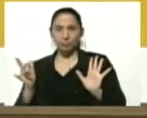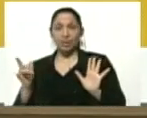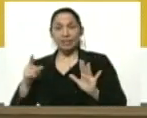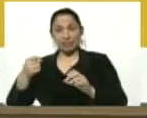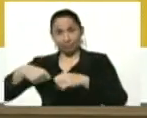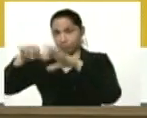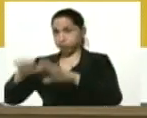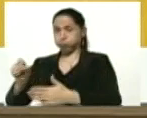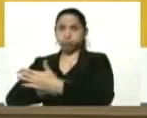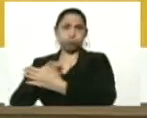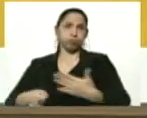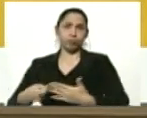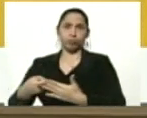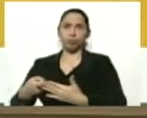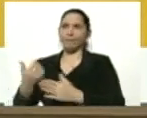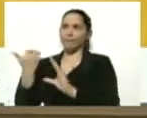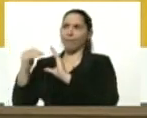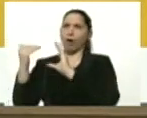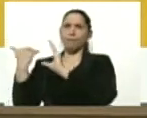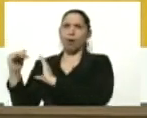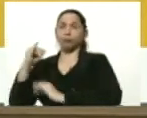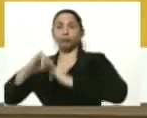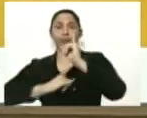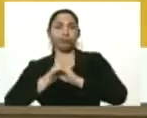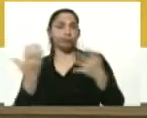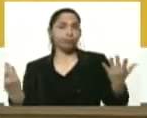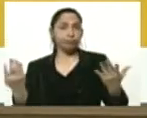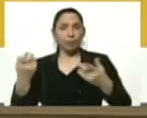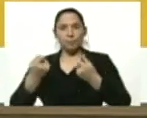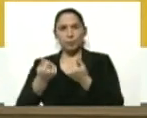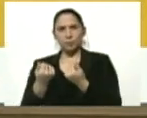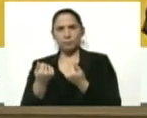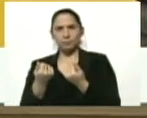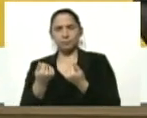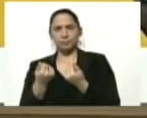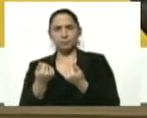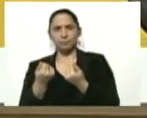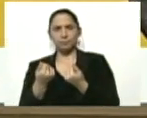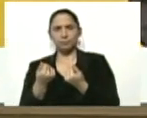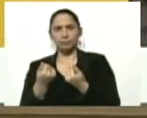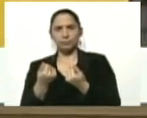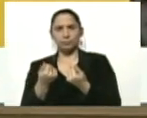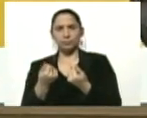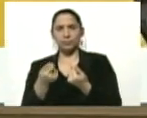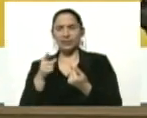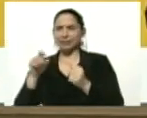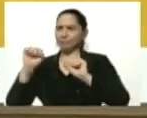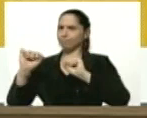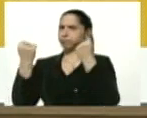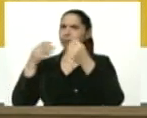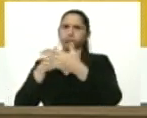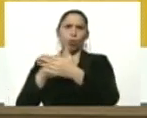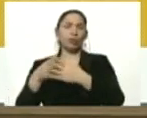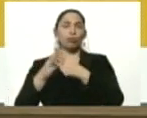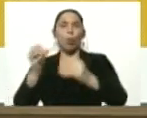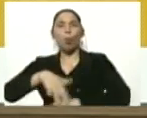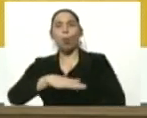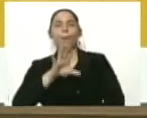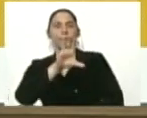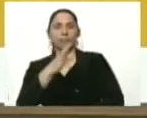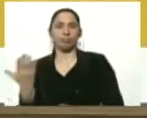suspendieron las corresponsalías internacionales, financieras. Ha sido un bloqueo contra todo el país.